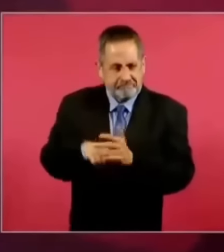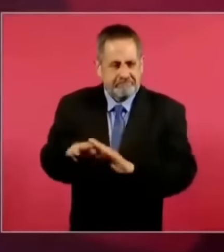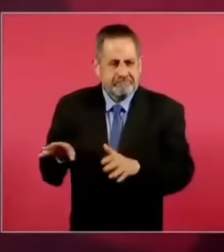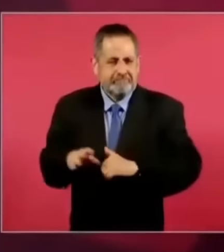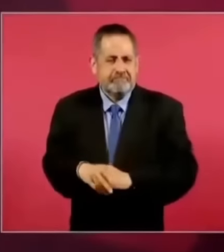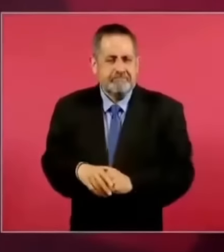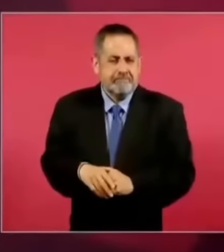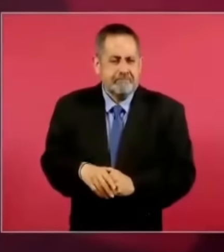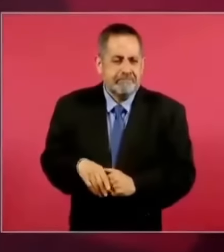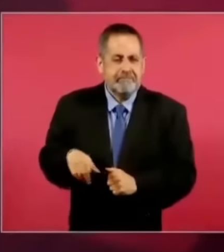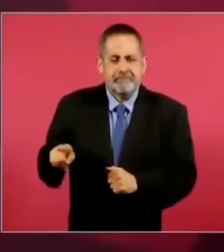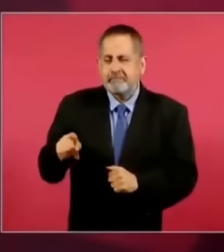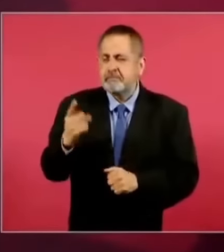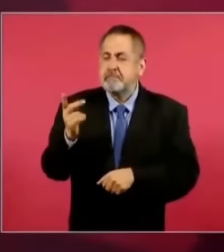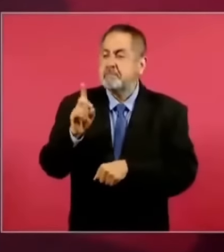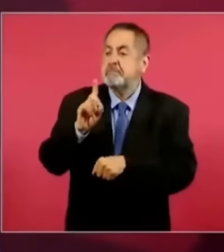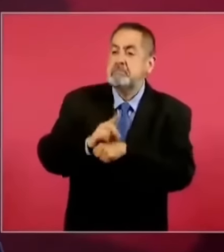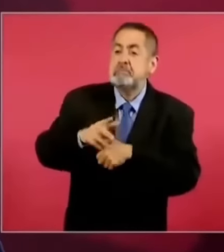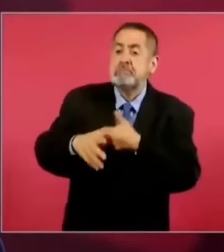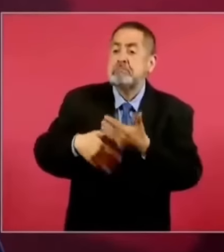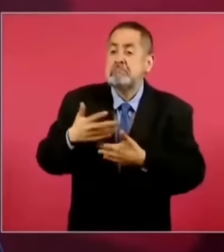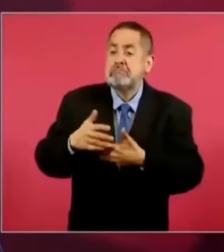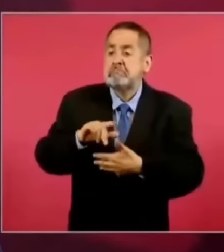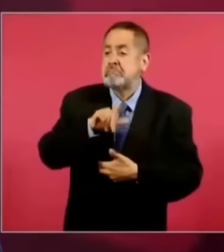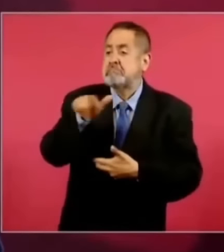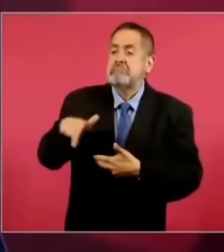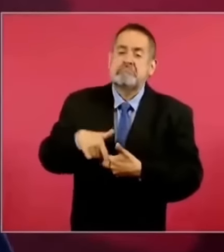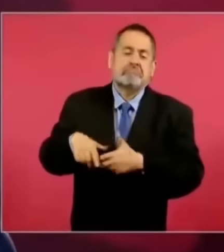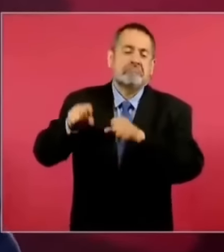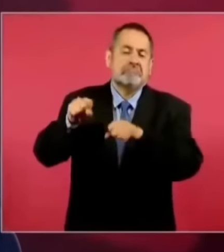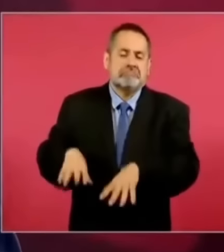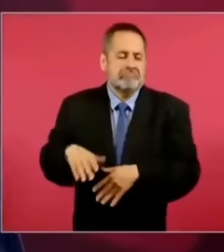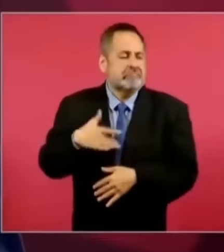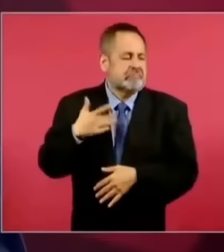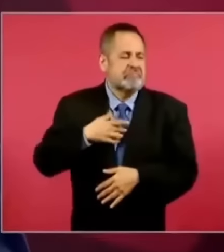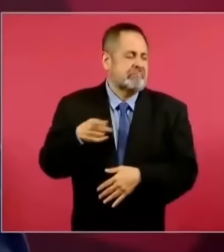flor de un solo día, una llamarada de petate.